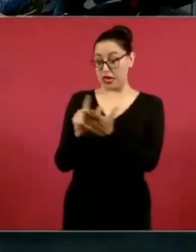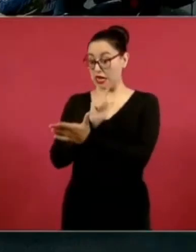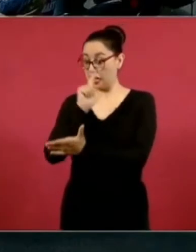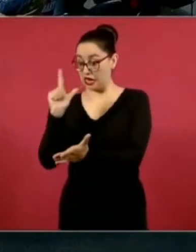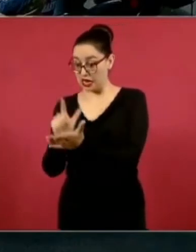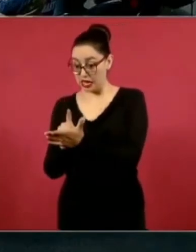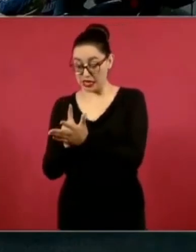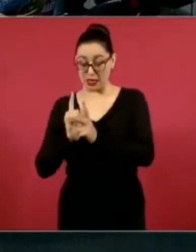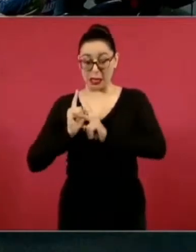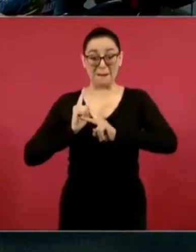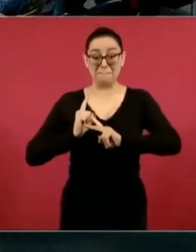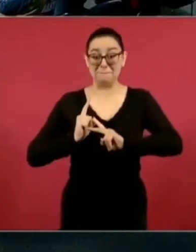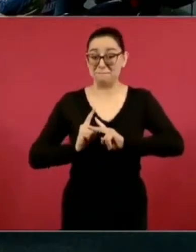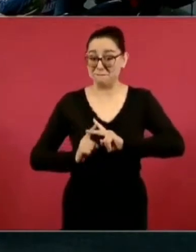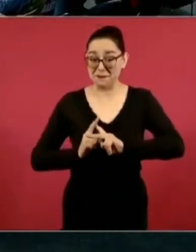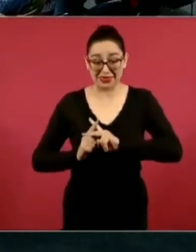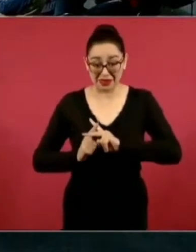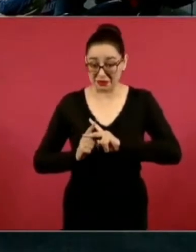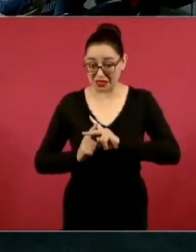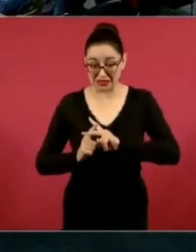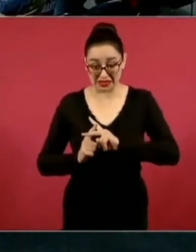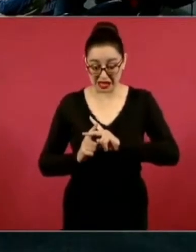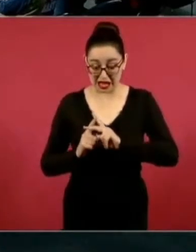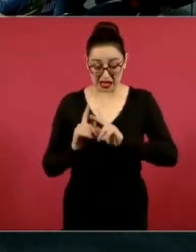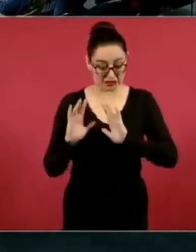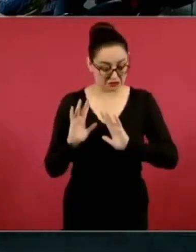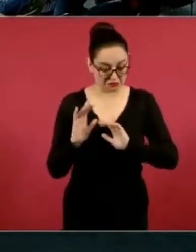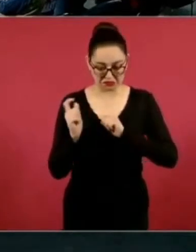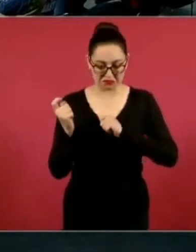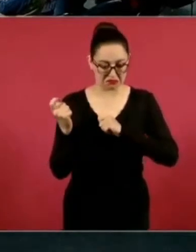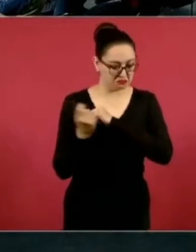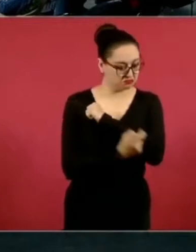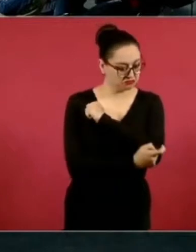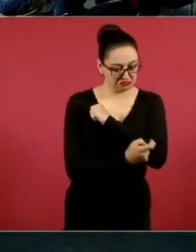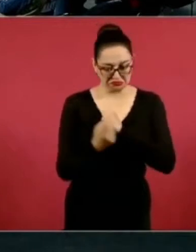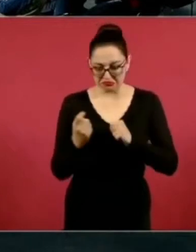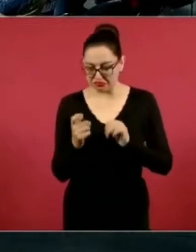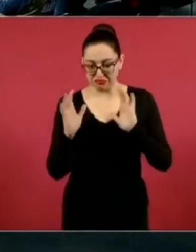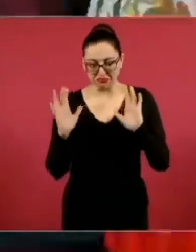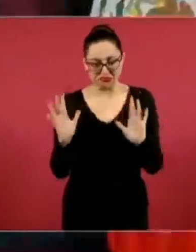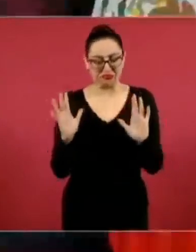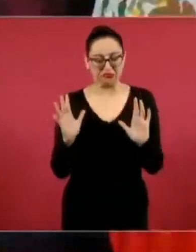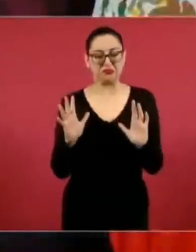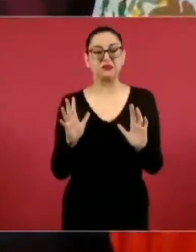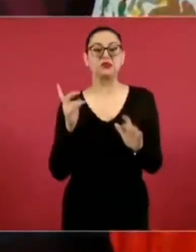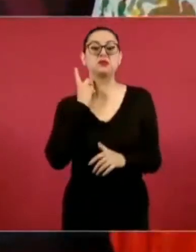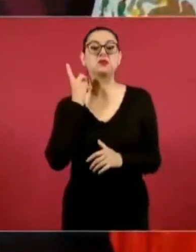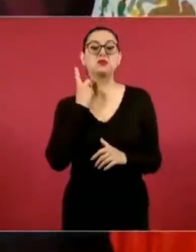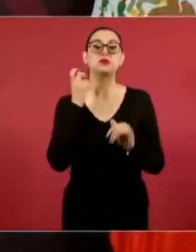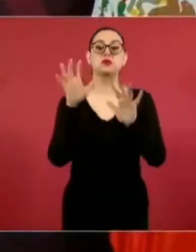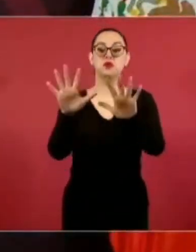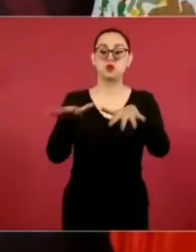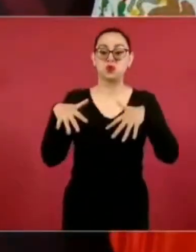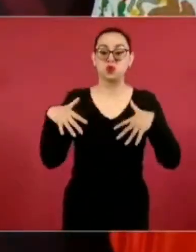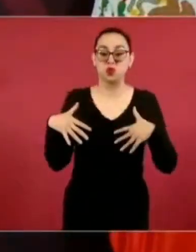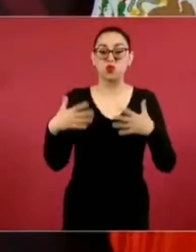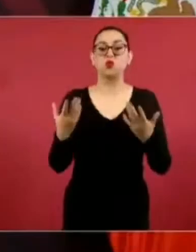la representación en la Cámara de Diputados? Vamos